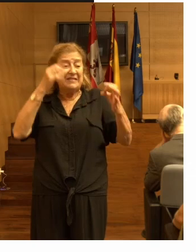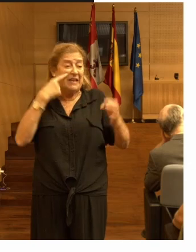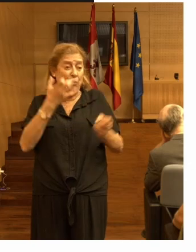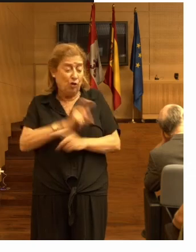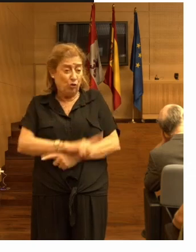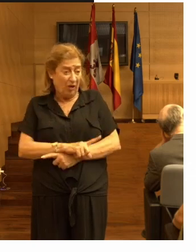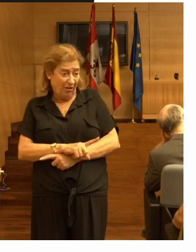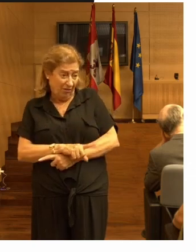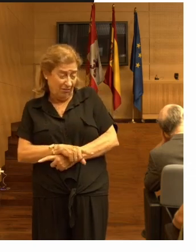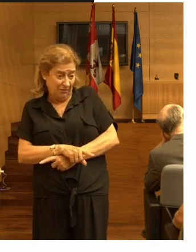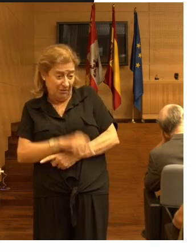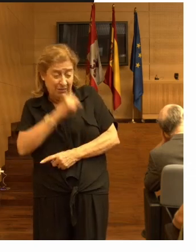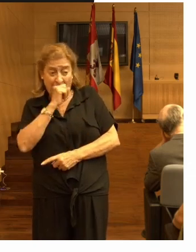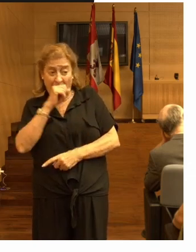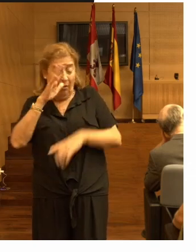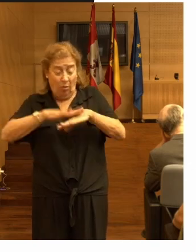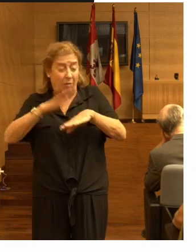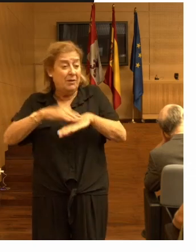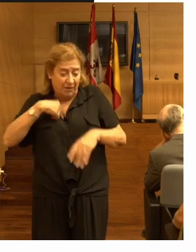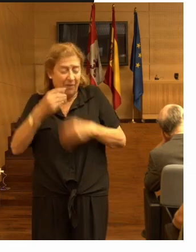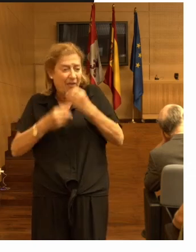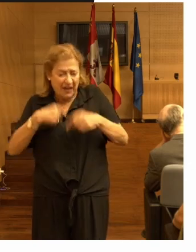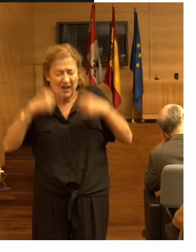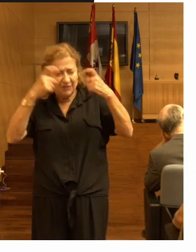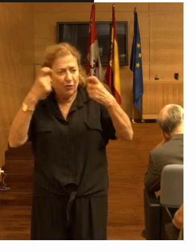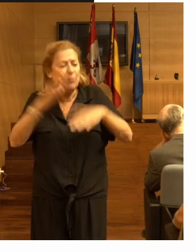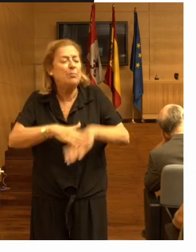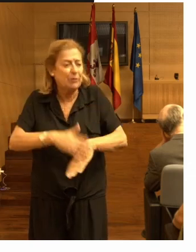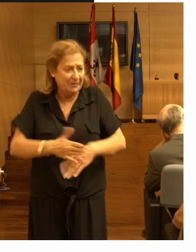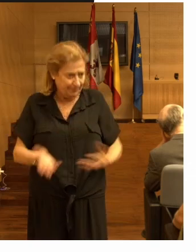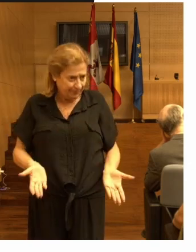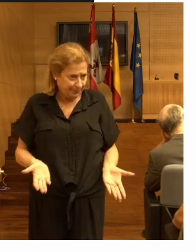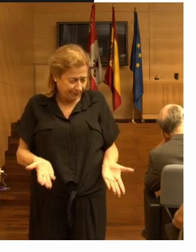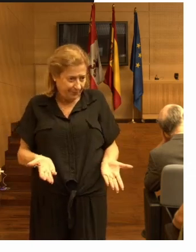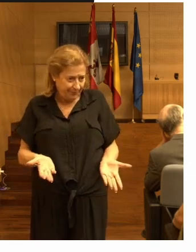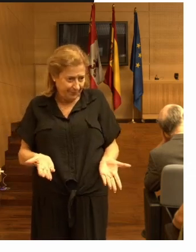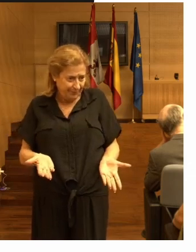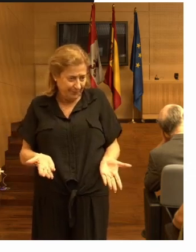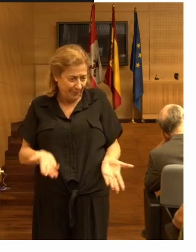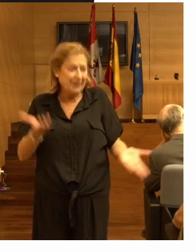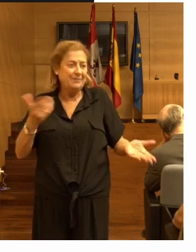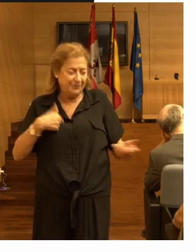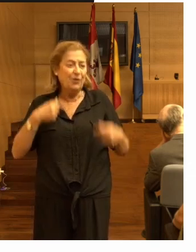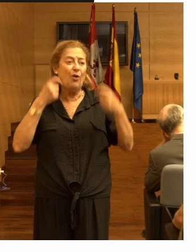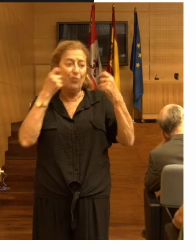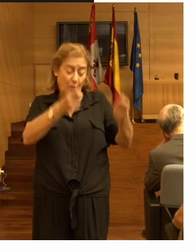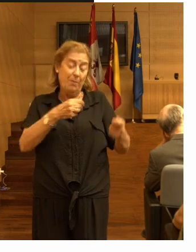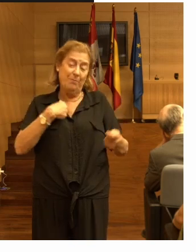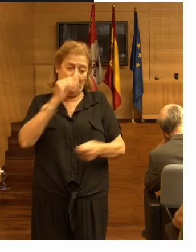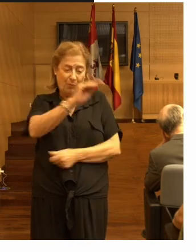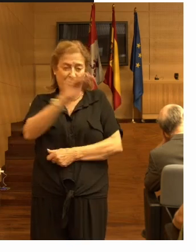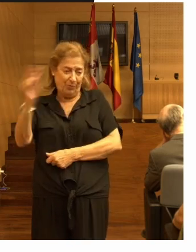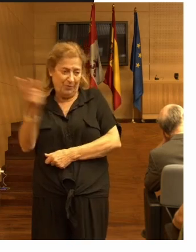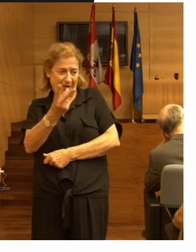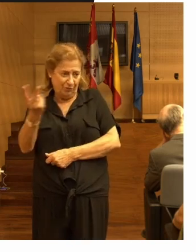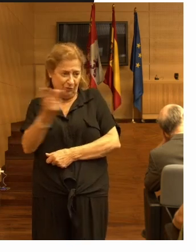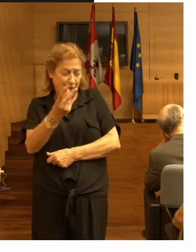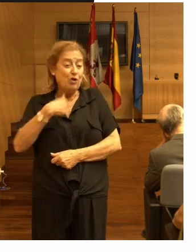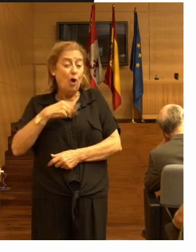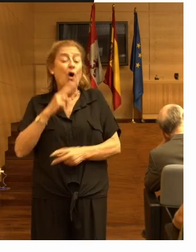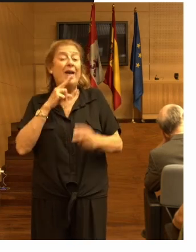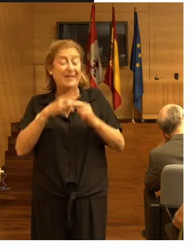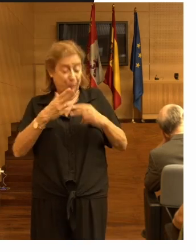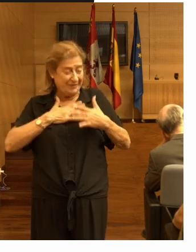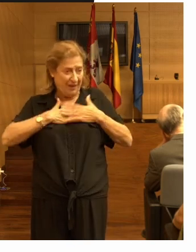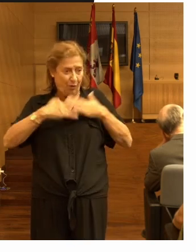a notar ¿por qué tengo que hacer yo ese esfuerzo? pues os hago la pregunta yo tengo mi respuesta pero